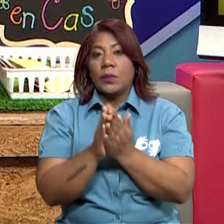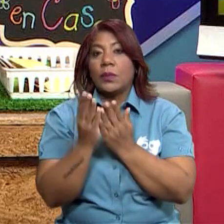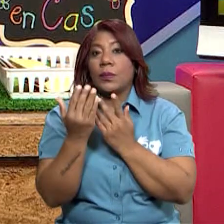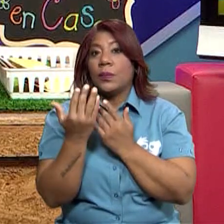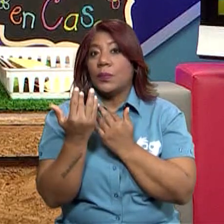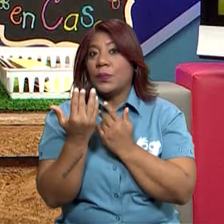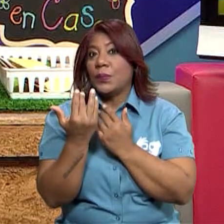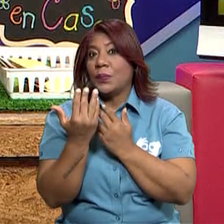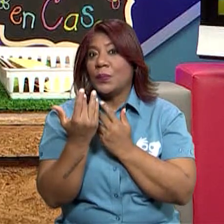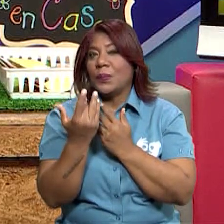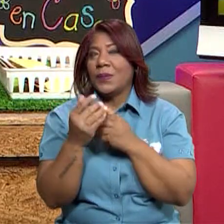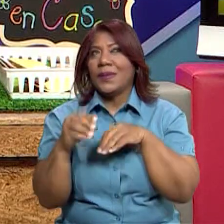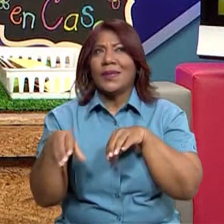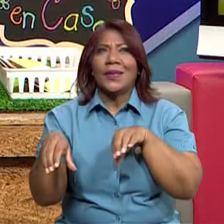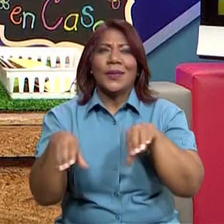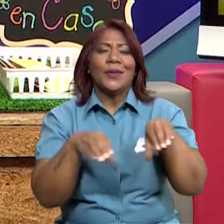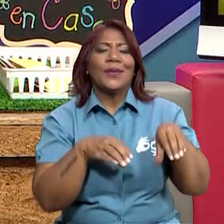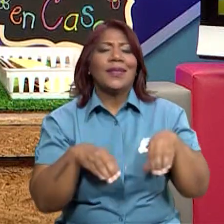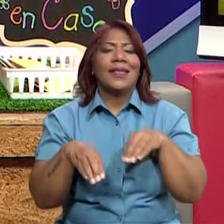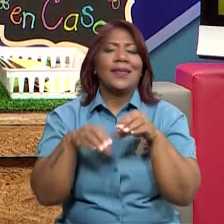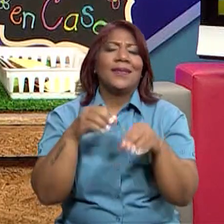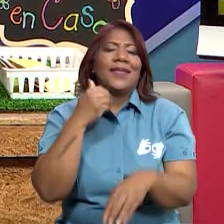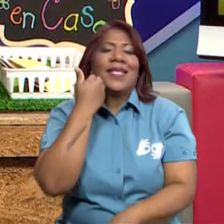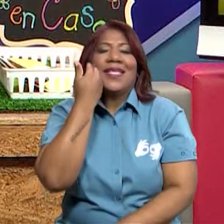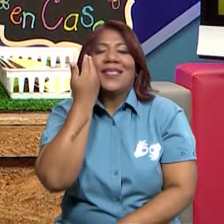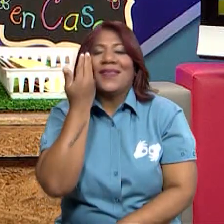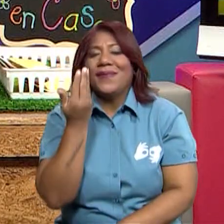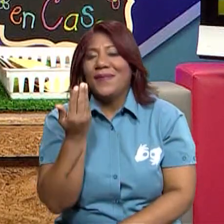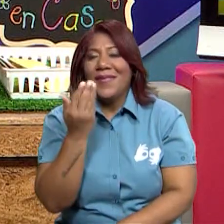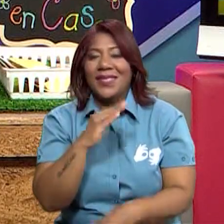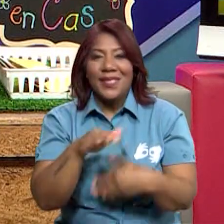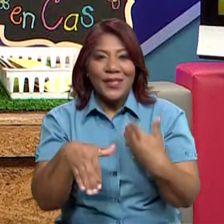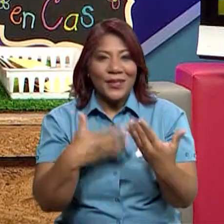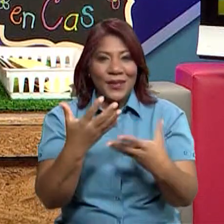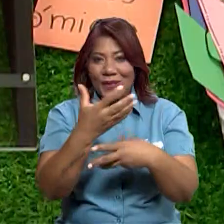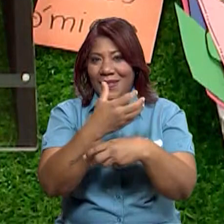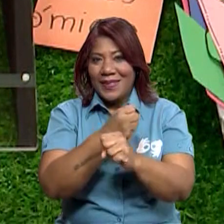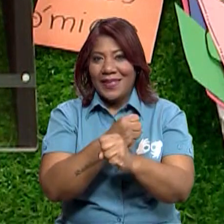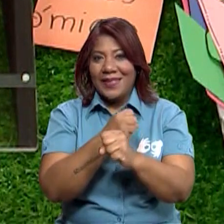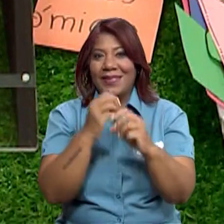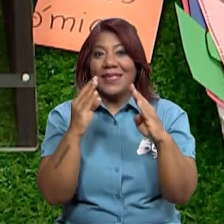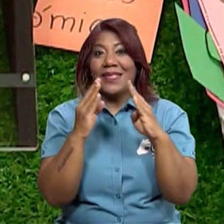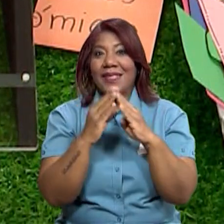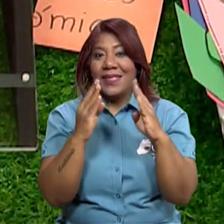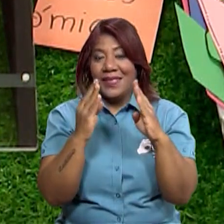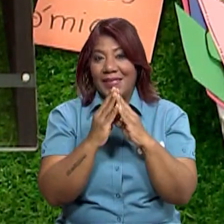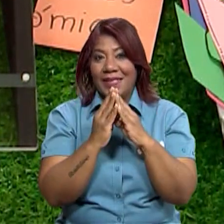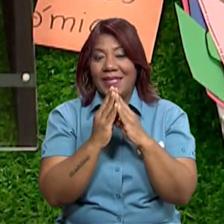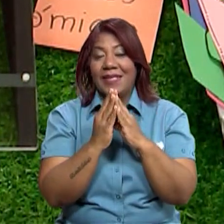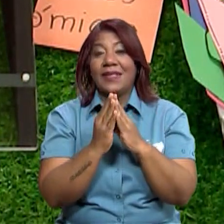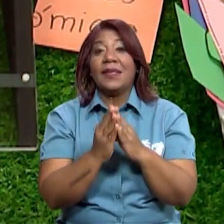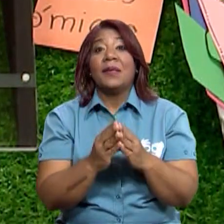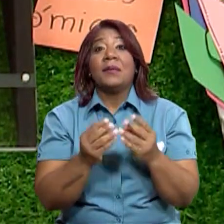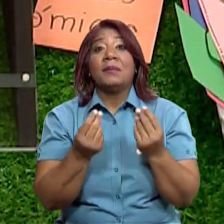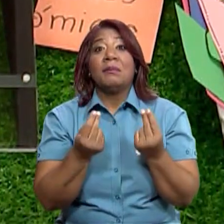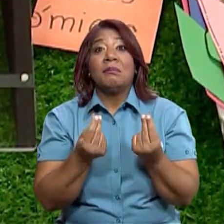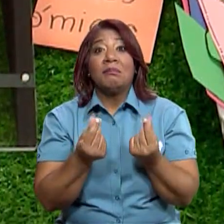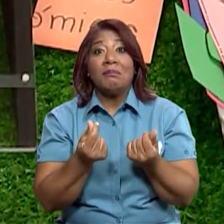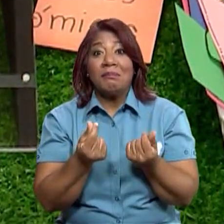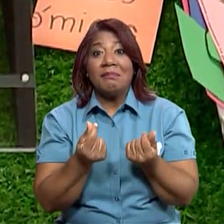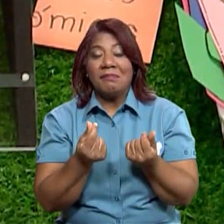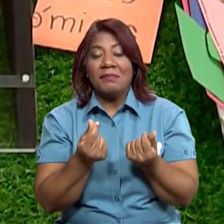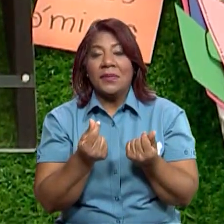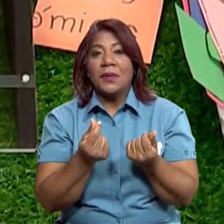Es una actividad súper sencilla. Bastante rápida. Y no te va a tomar mucho tiempo.